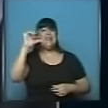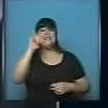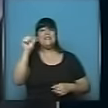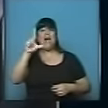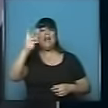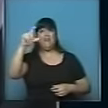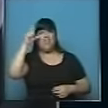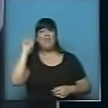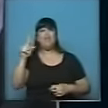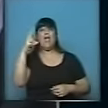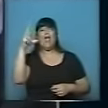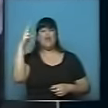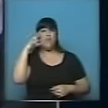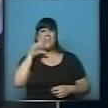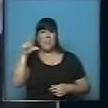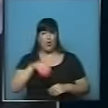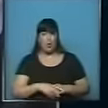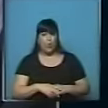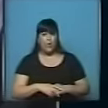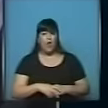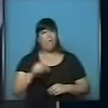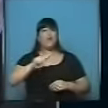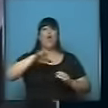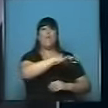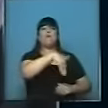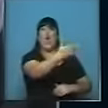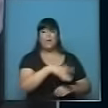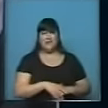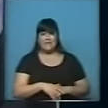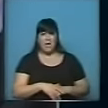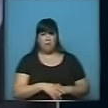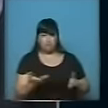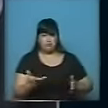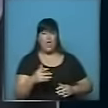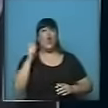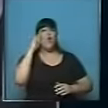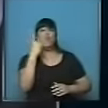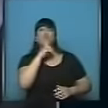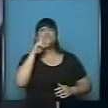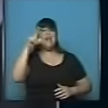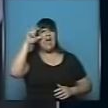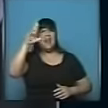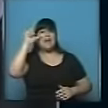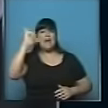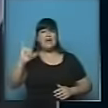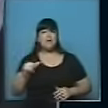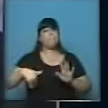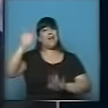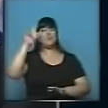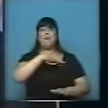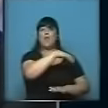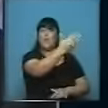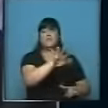julio, el 80% son consultas de la provincia de Buenos Aires. El Gutiérrez es la mayoría. En todo el sistema de 9 millones de